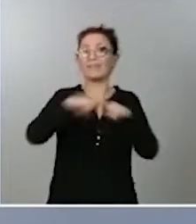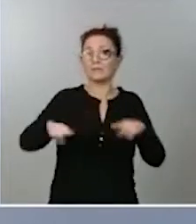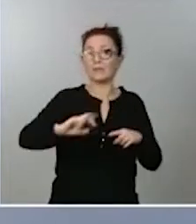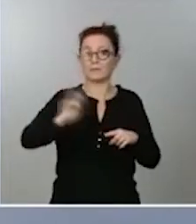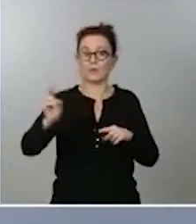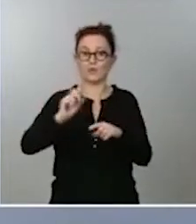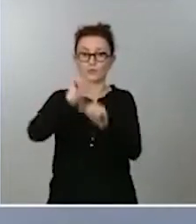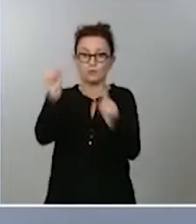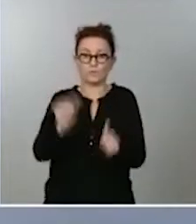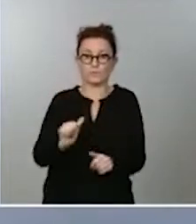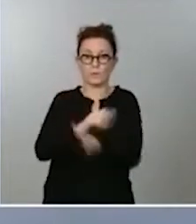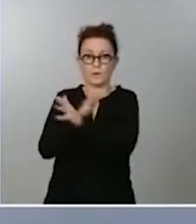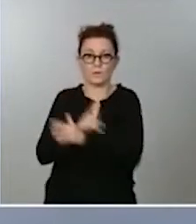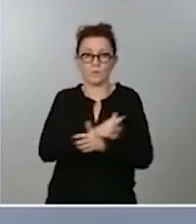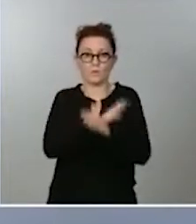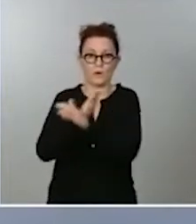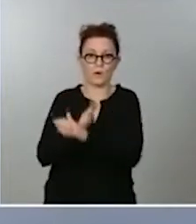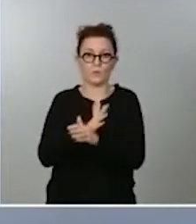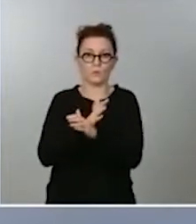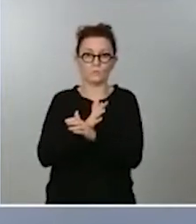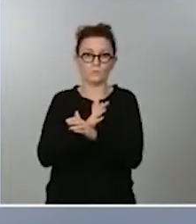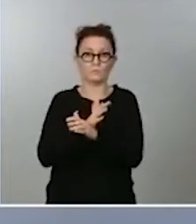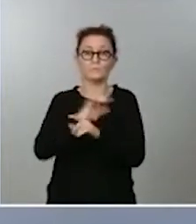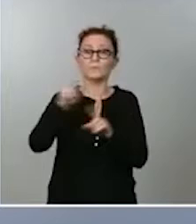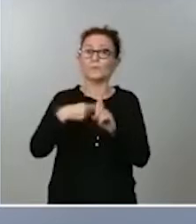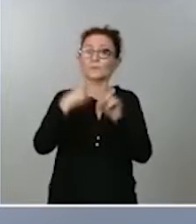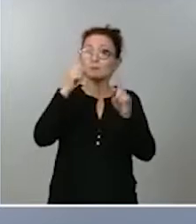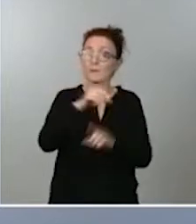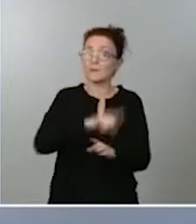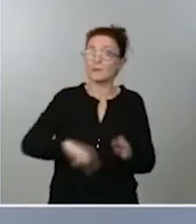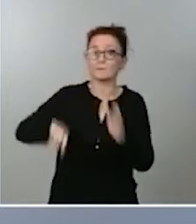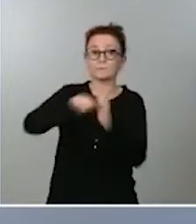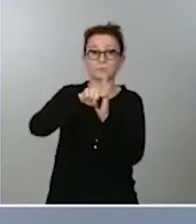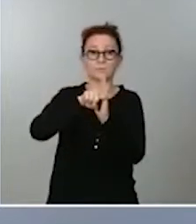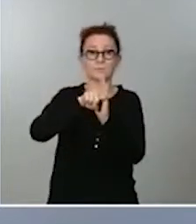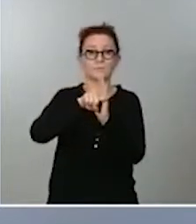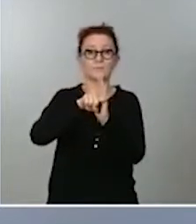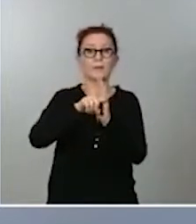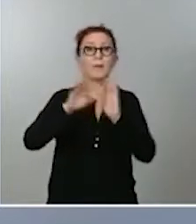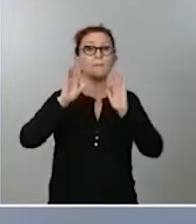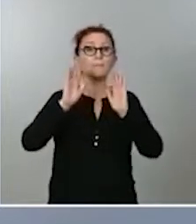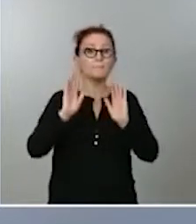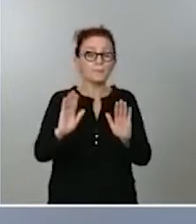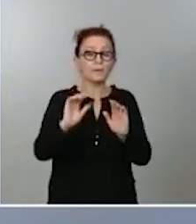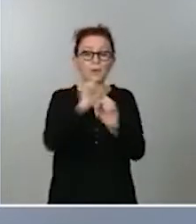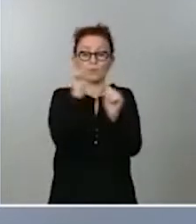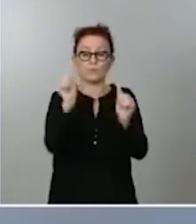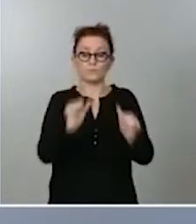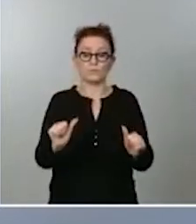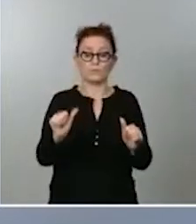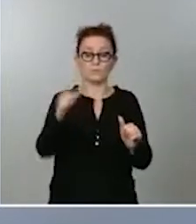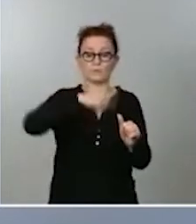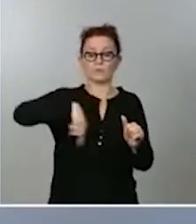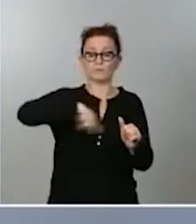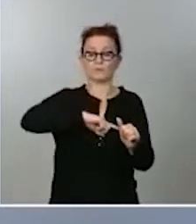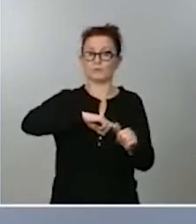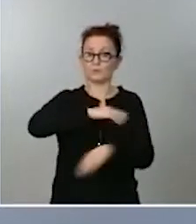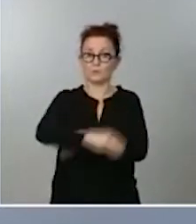cualquier caso, insisto, están incorporados. Lo único que sucede es que el tratamiento que hemos hecho ha sido un tratamiento